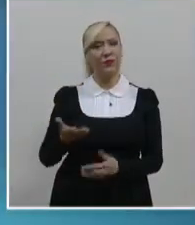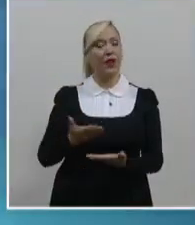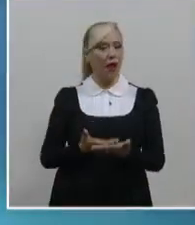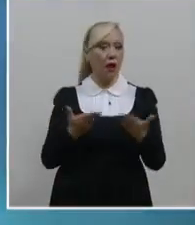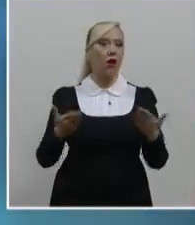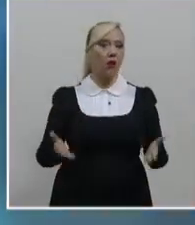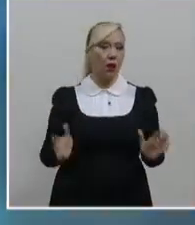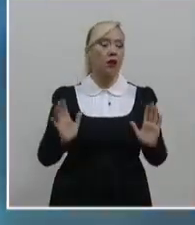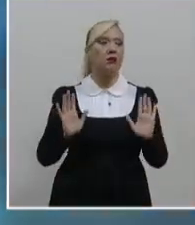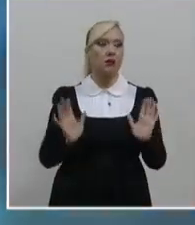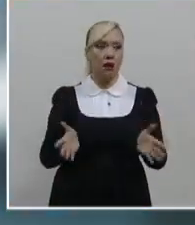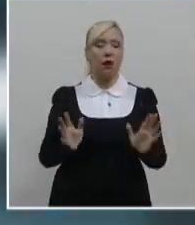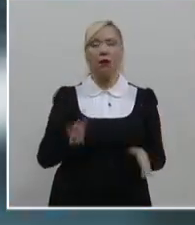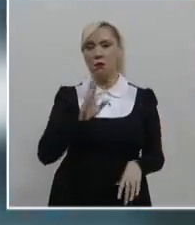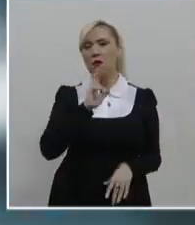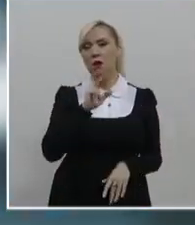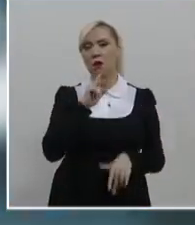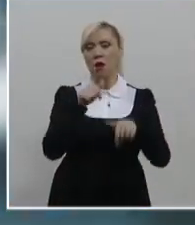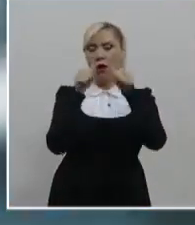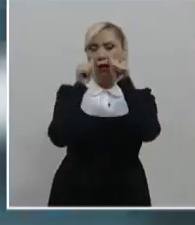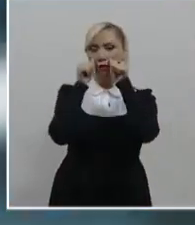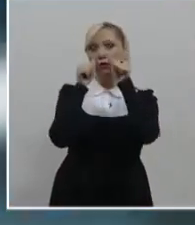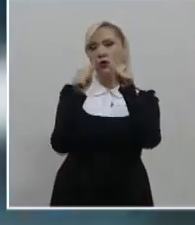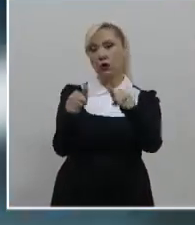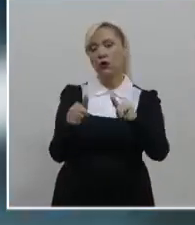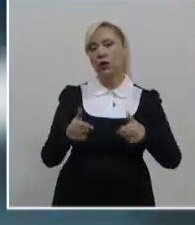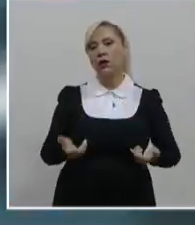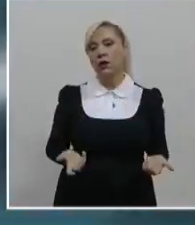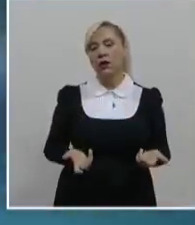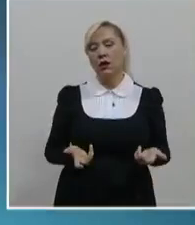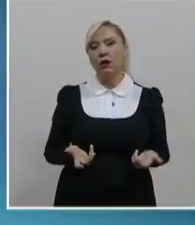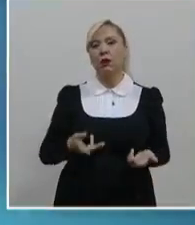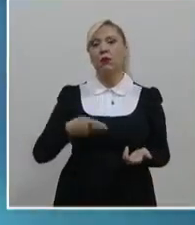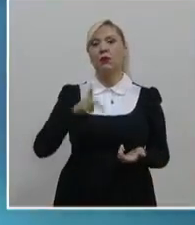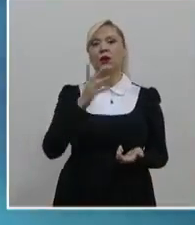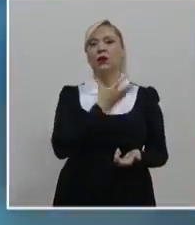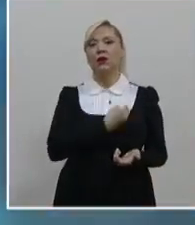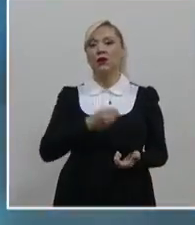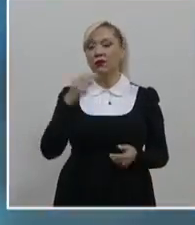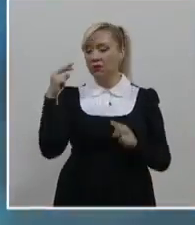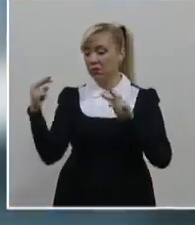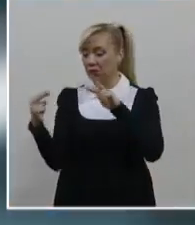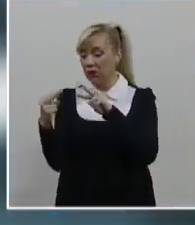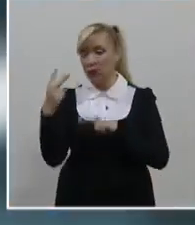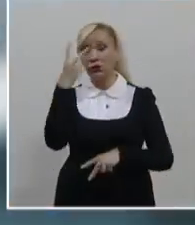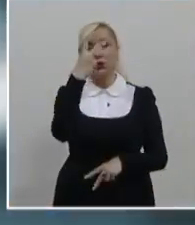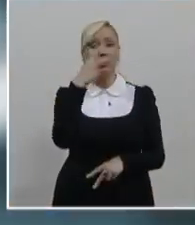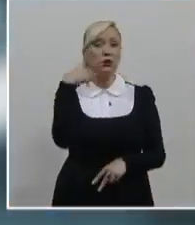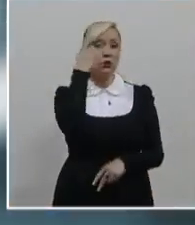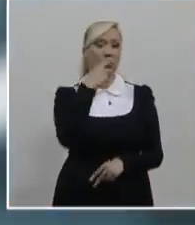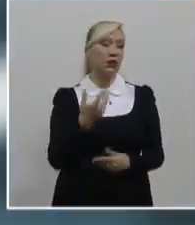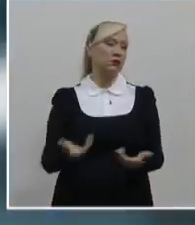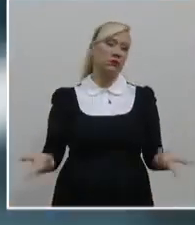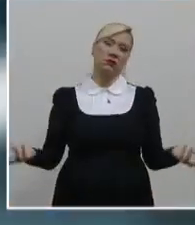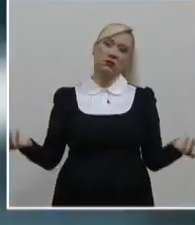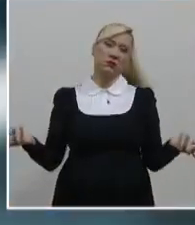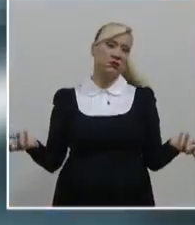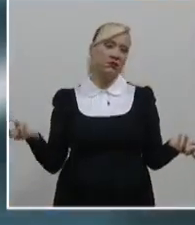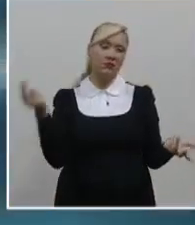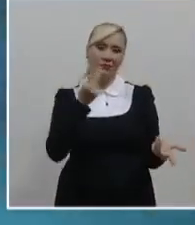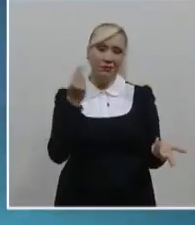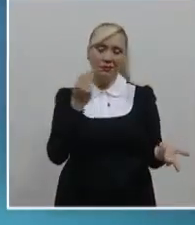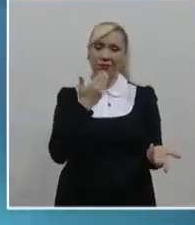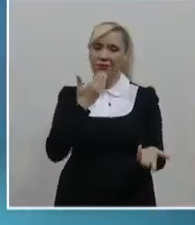atiende a las necesidades del servicio, pero creo que ver a los hijos dos horas al día pues es realmente complejo para dar una